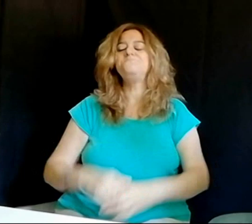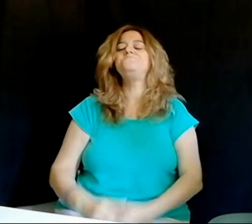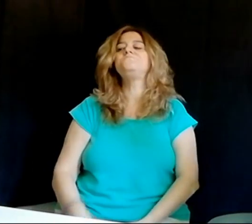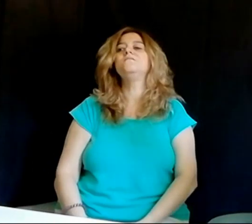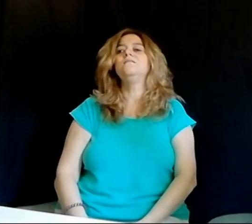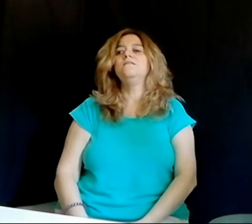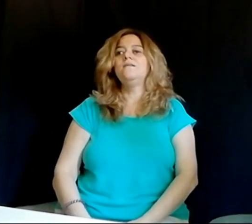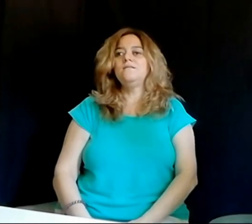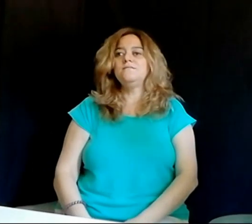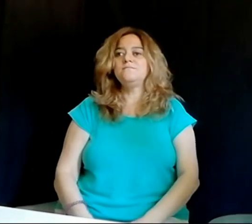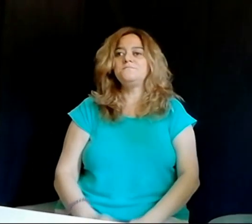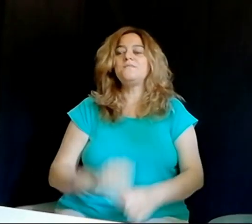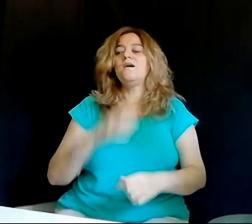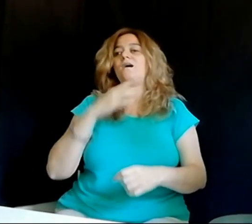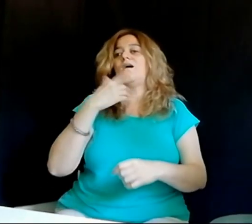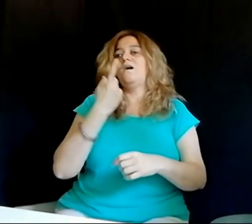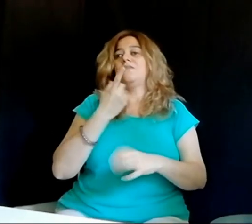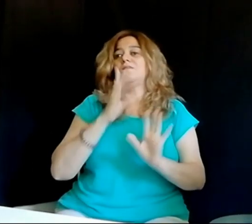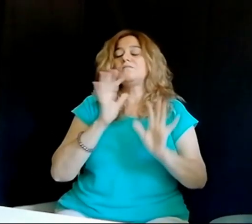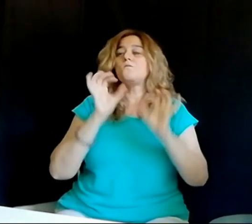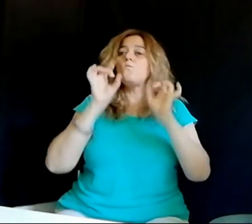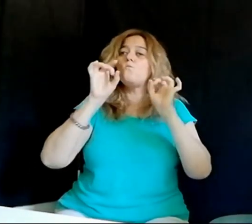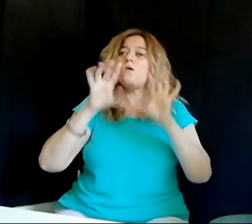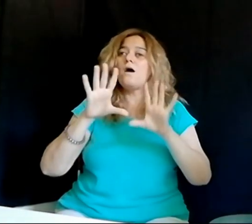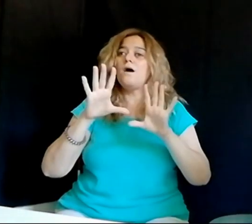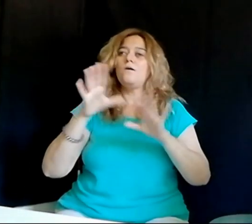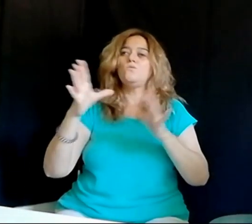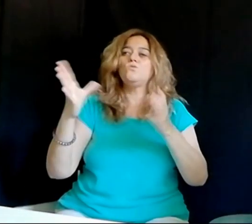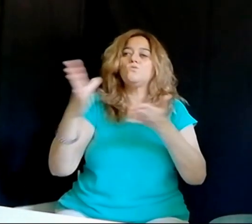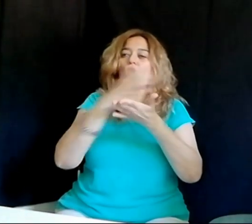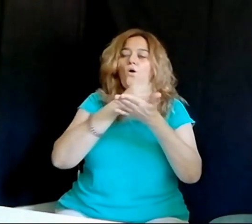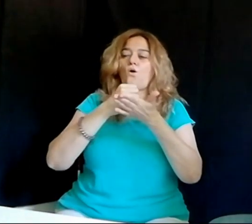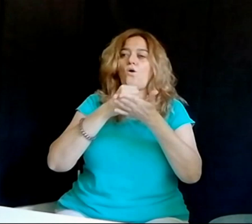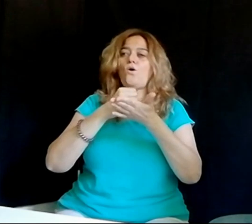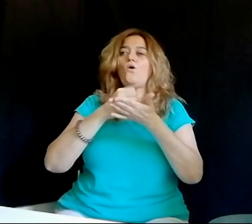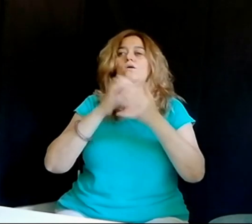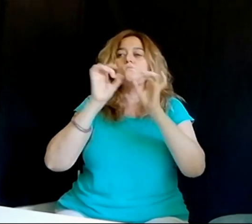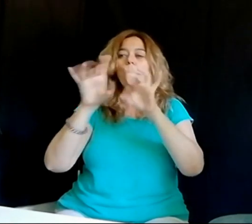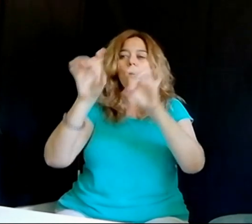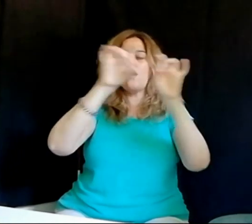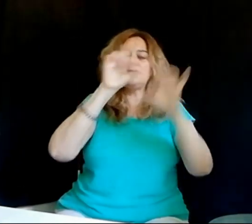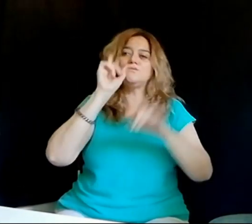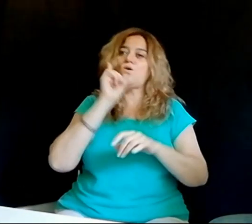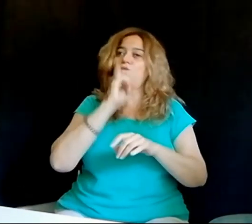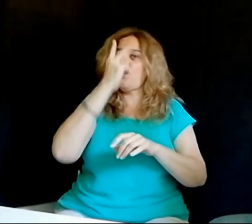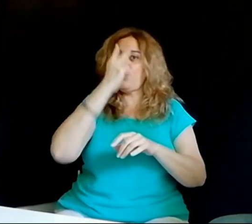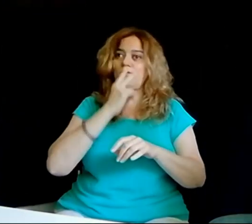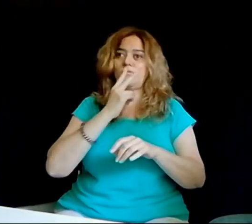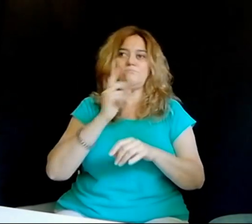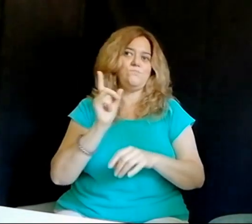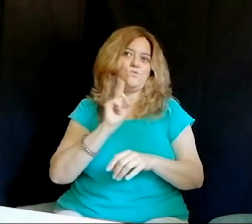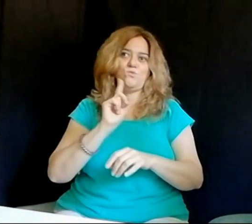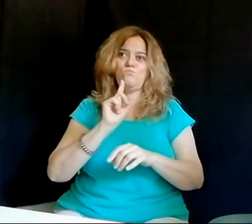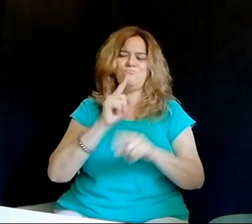llevar una vida más o menos numeral. Todo el colectivo de personas